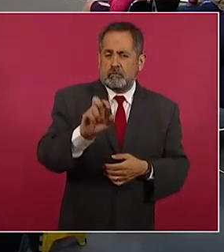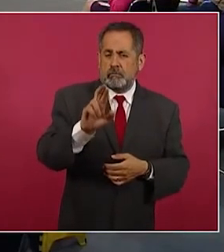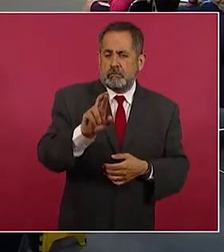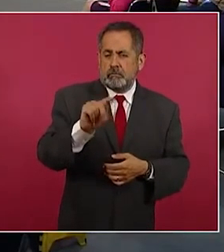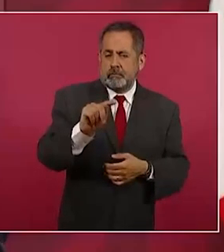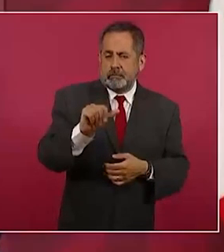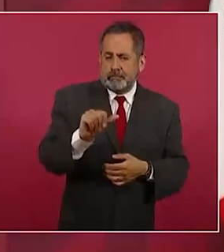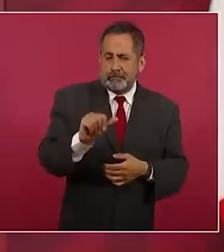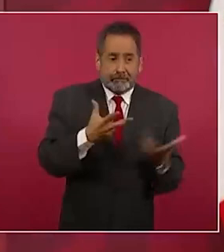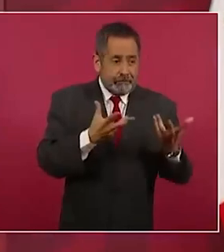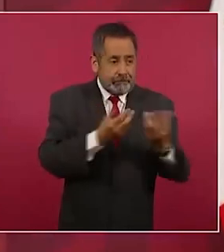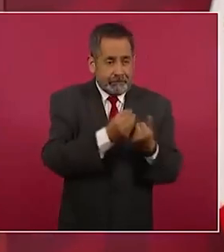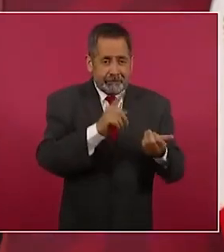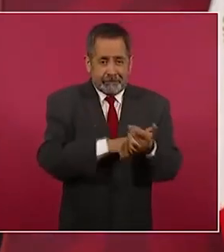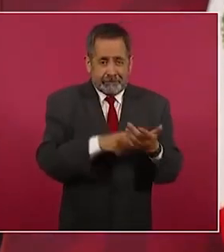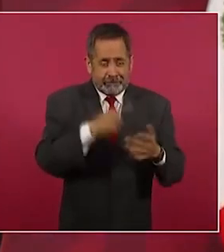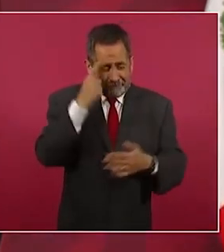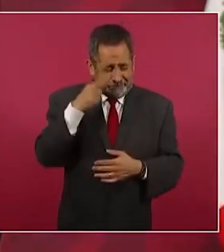fueron huertistas.